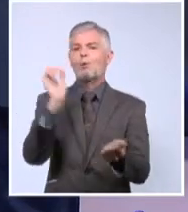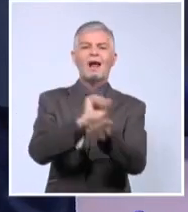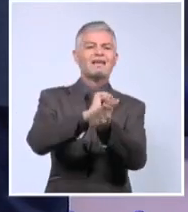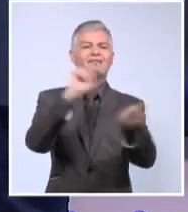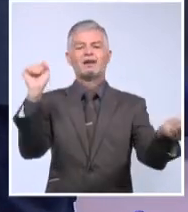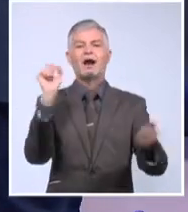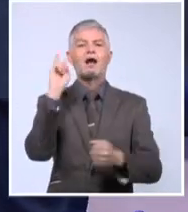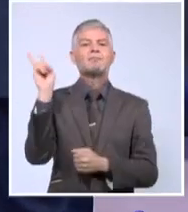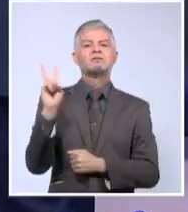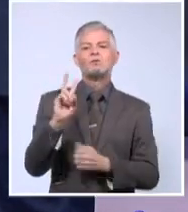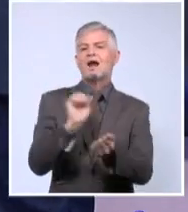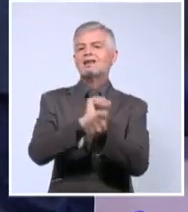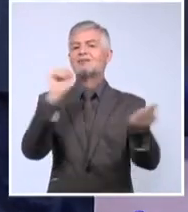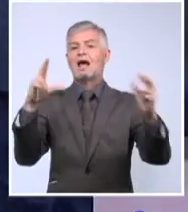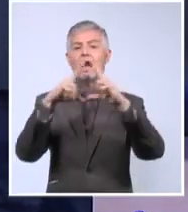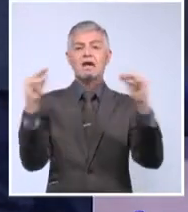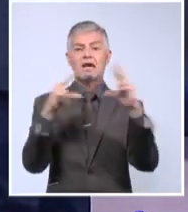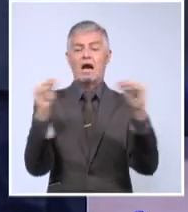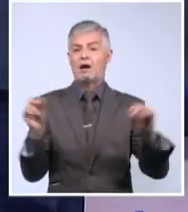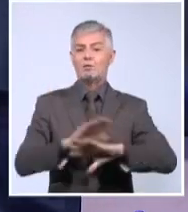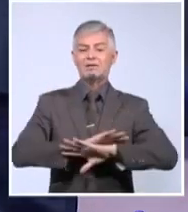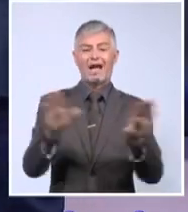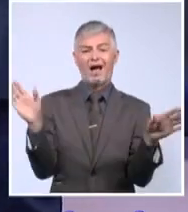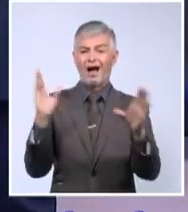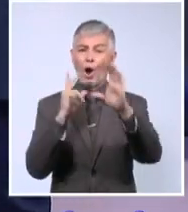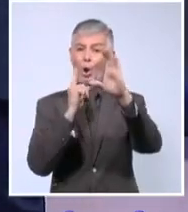a Nicaragua y parar al comunismo.